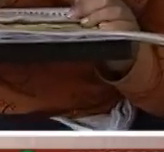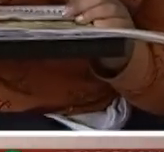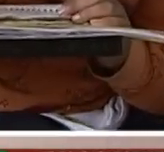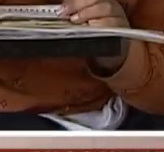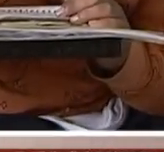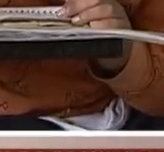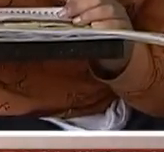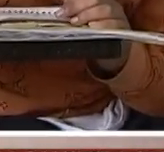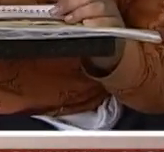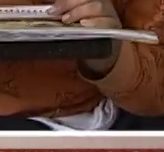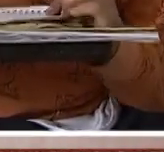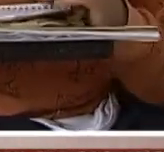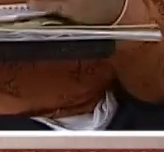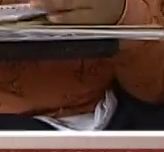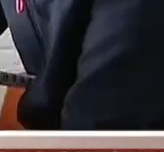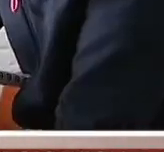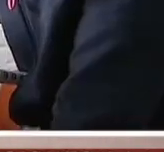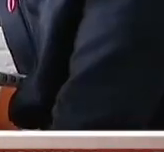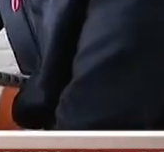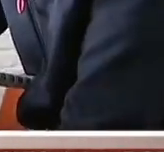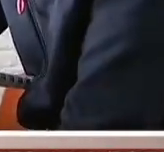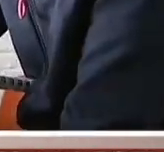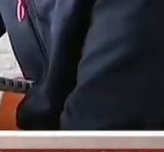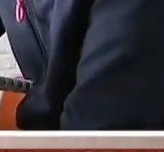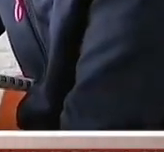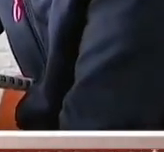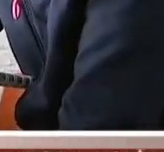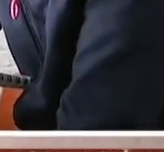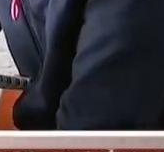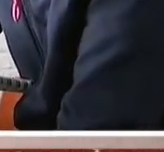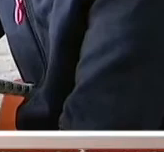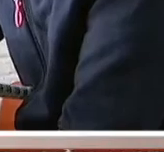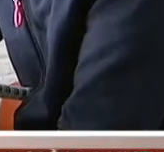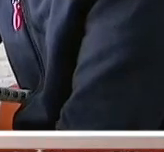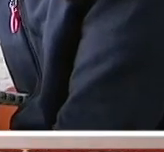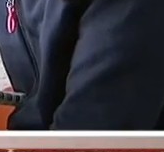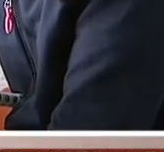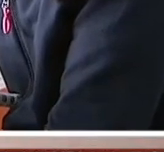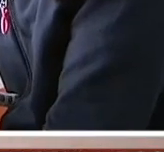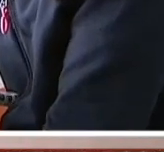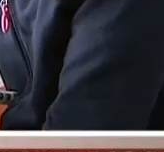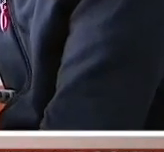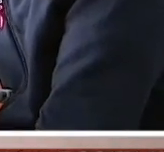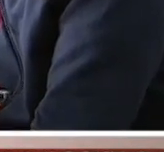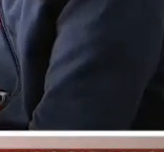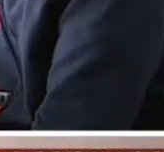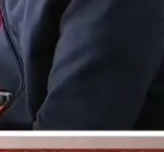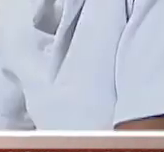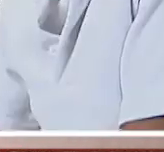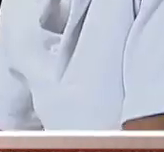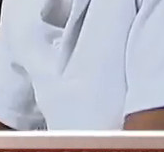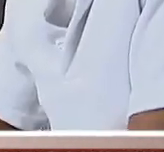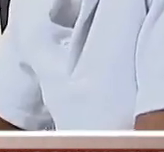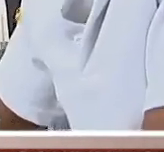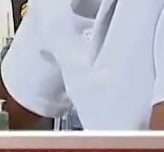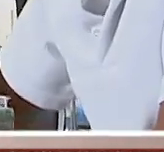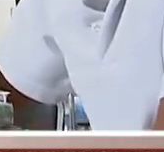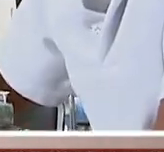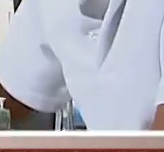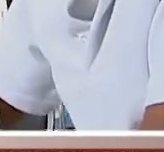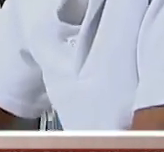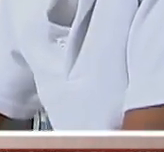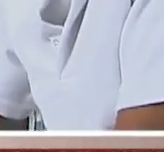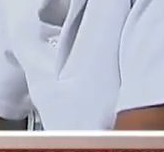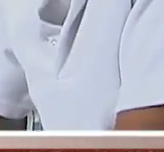nosotras nos despedimos de ellos en este momento. Vamos a ver cómo ingresa Alexa hoy a su primer día de clases. También comentarle,